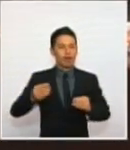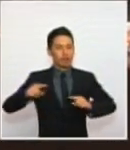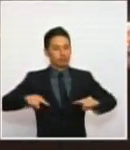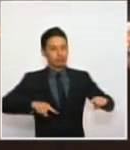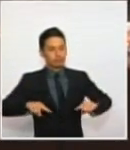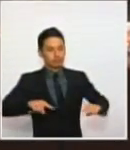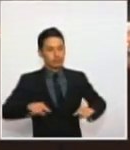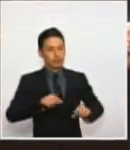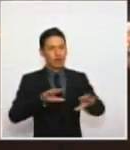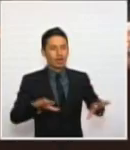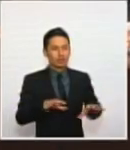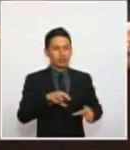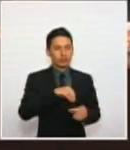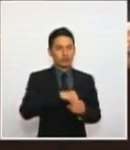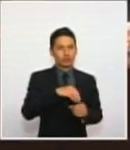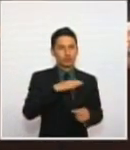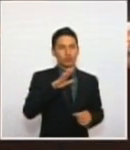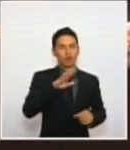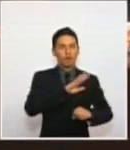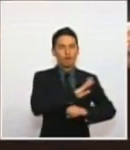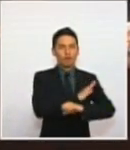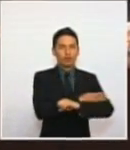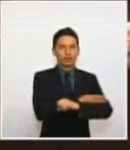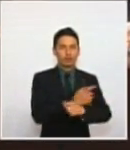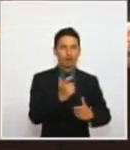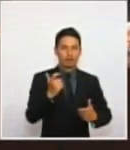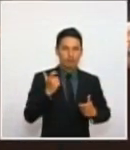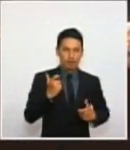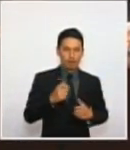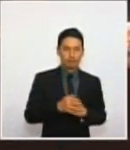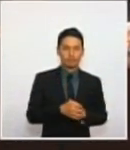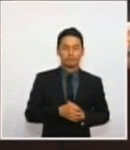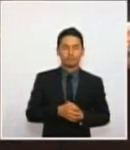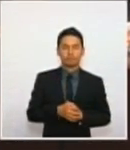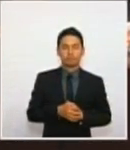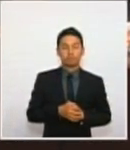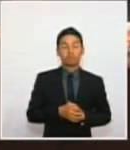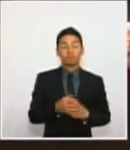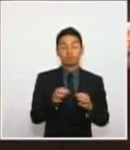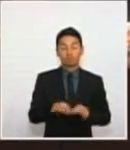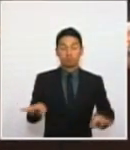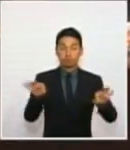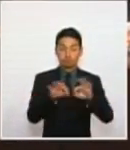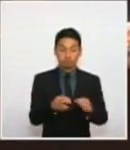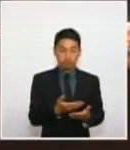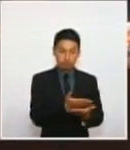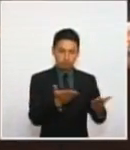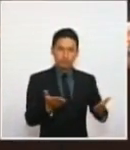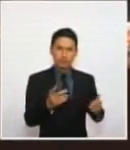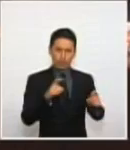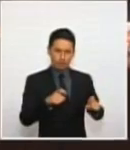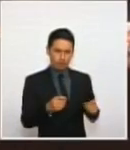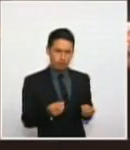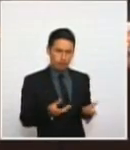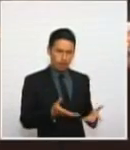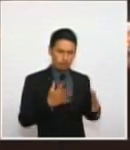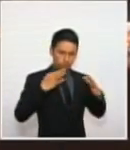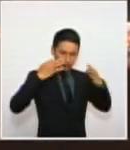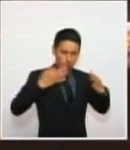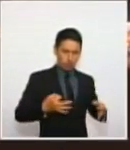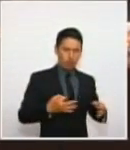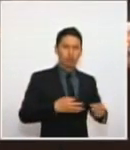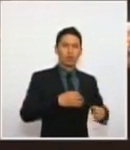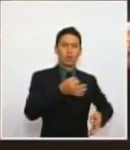acción de nuestras Fuerzas Armadas. Yo creo que hay que dotarla de esa seguridad jurídica, y por eso